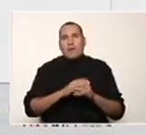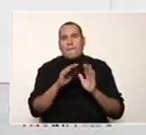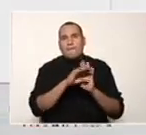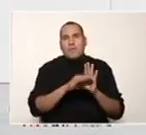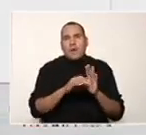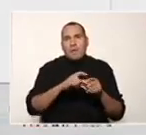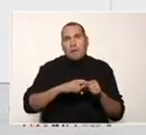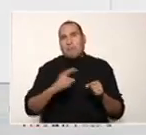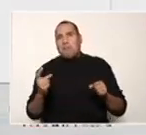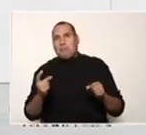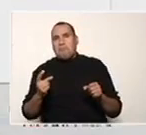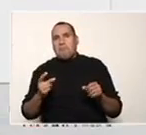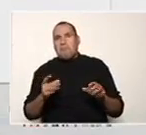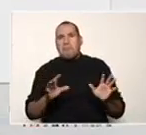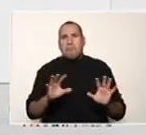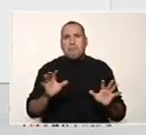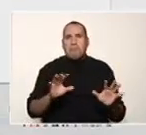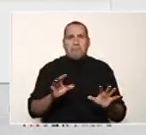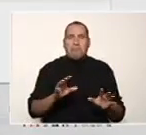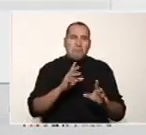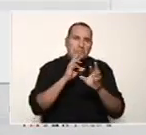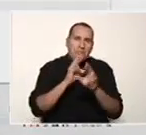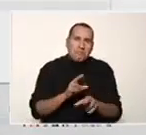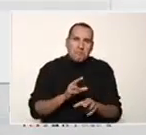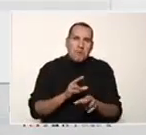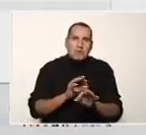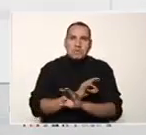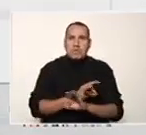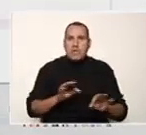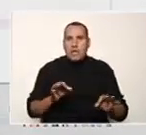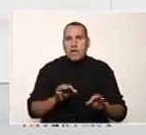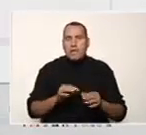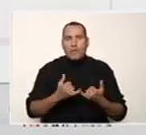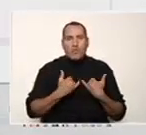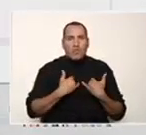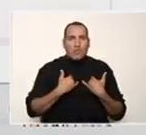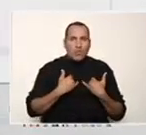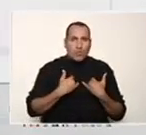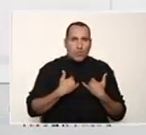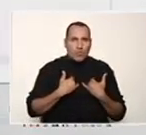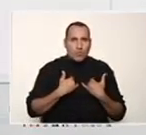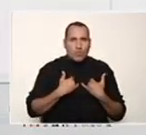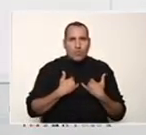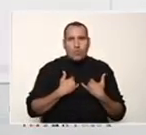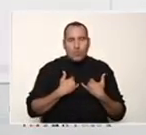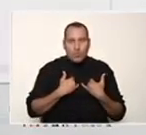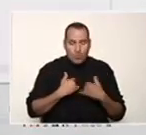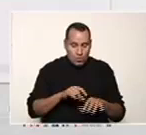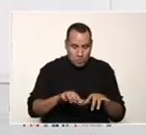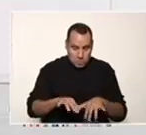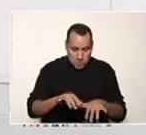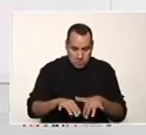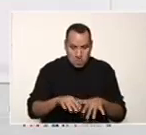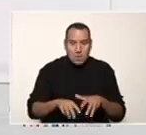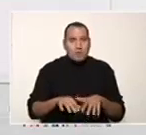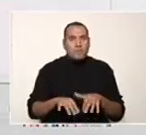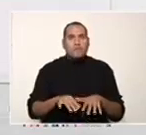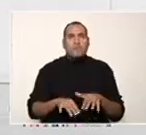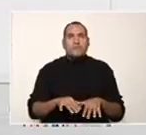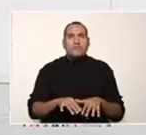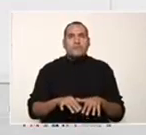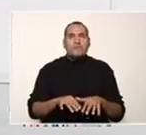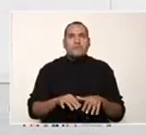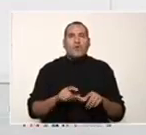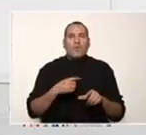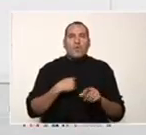es decir, ejecuta y no emite ningún tipo de falla. Eso lo corregimos con la sentencia while de manera tal de que a través de una